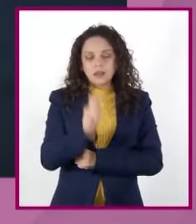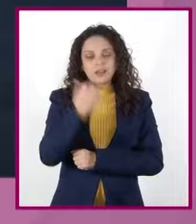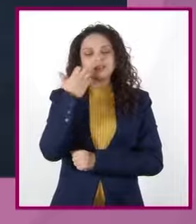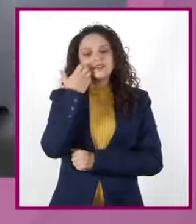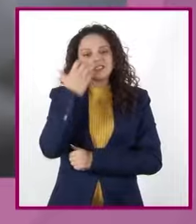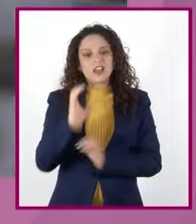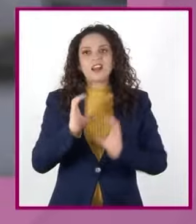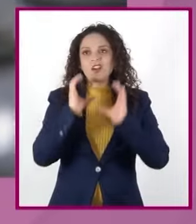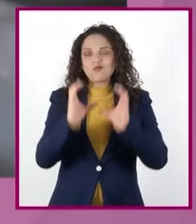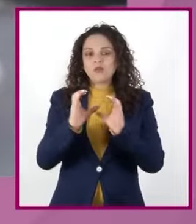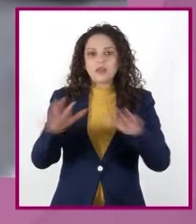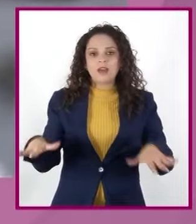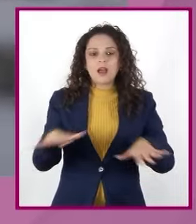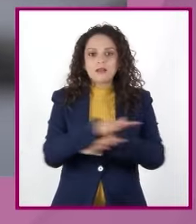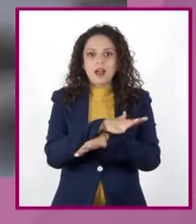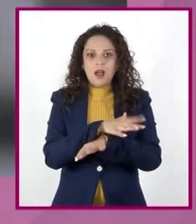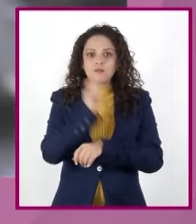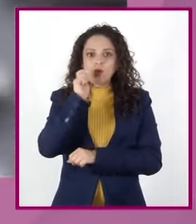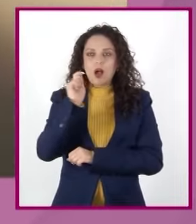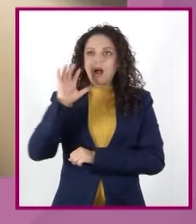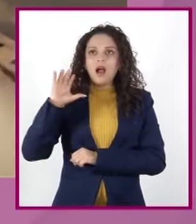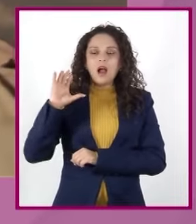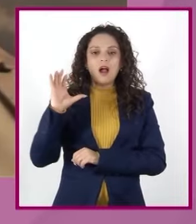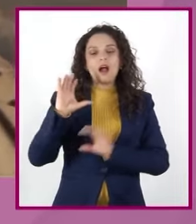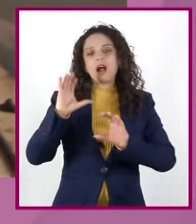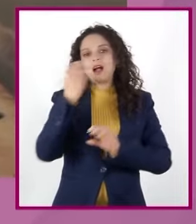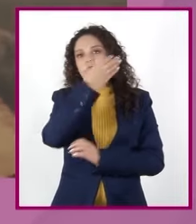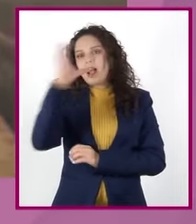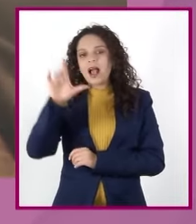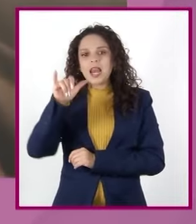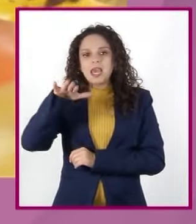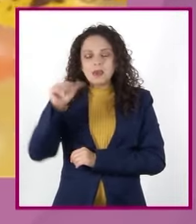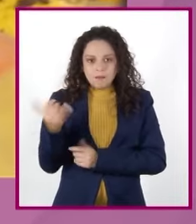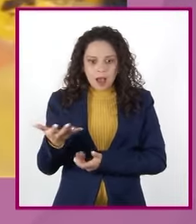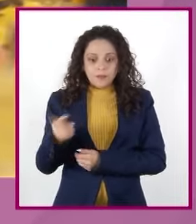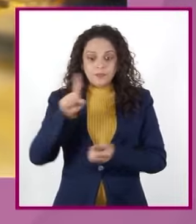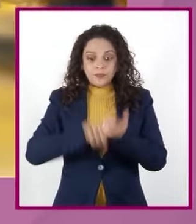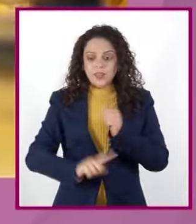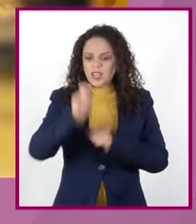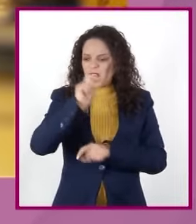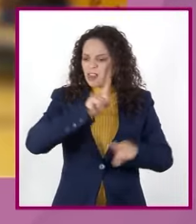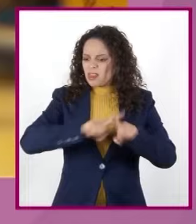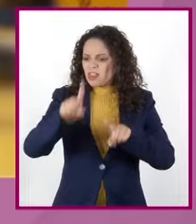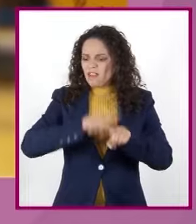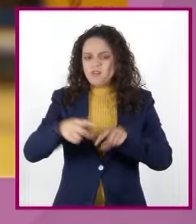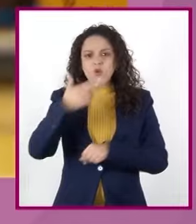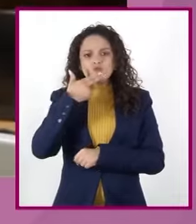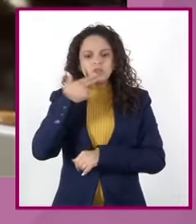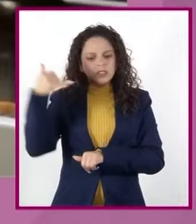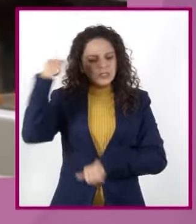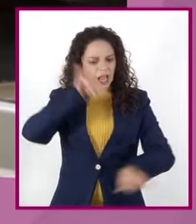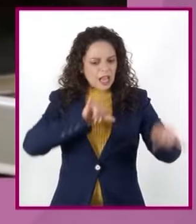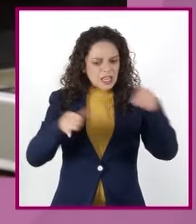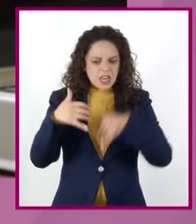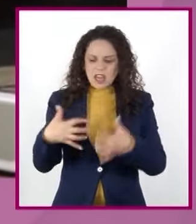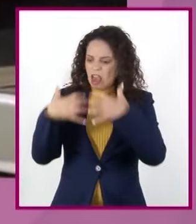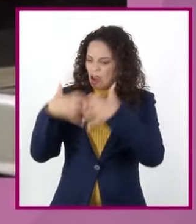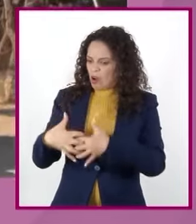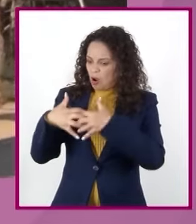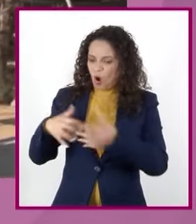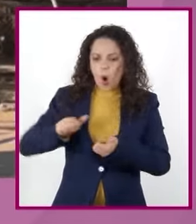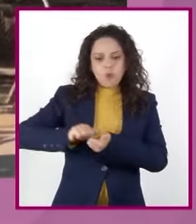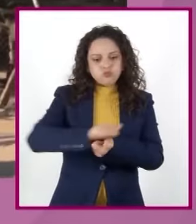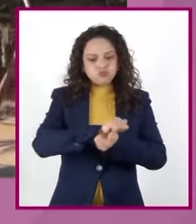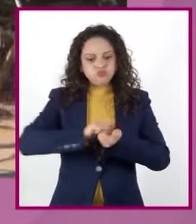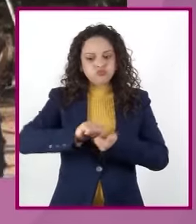Durante décadas, la emisión de sustancias utilizadas en procesos químicos, industriales